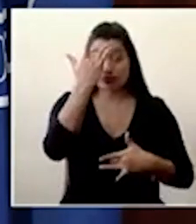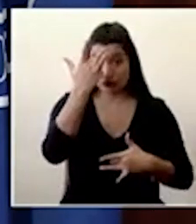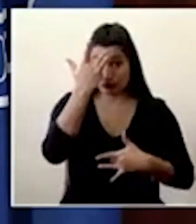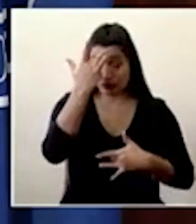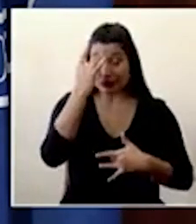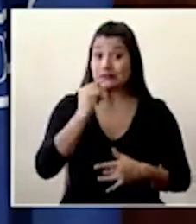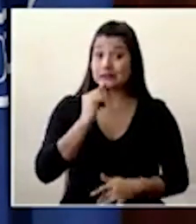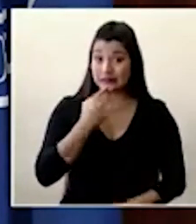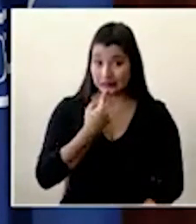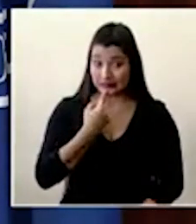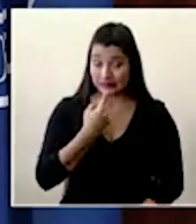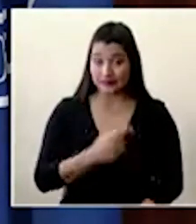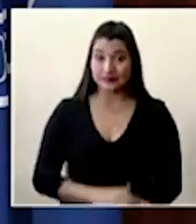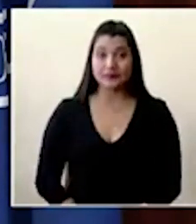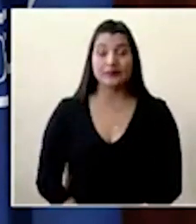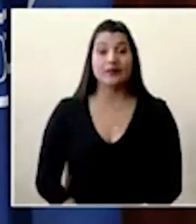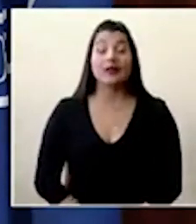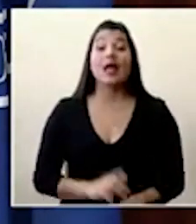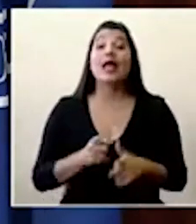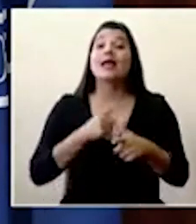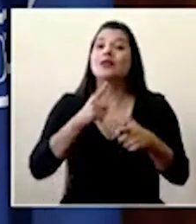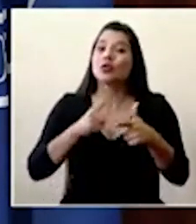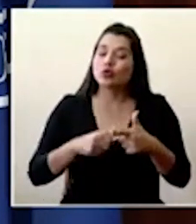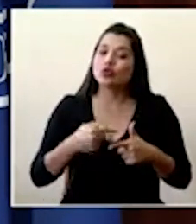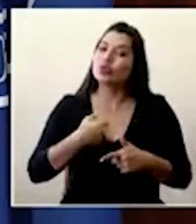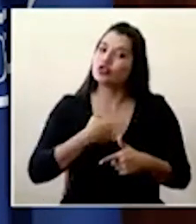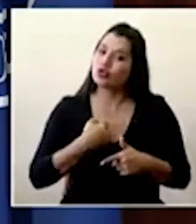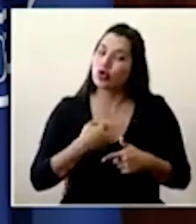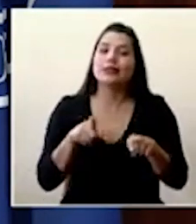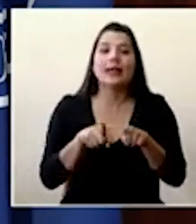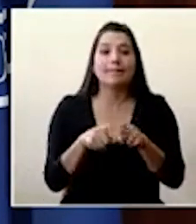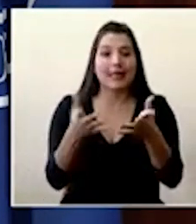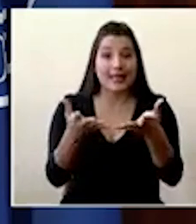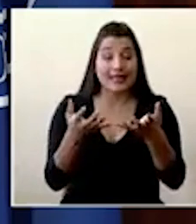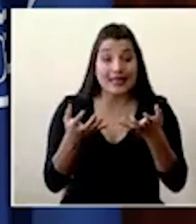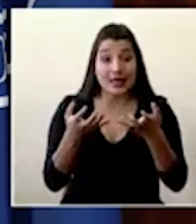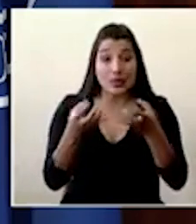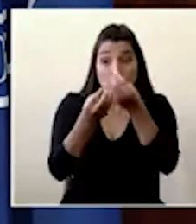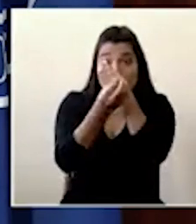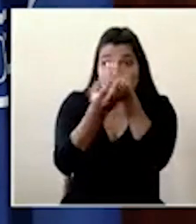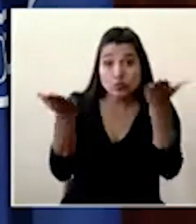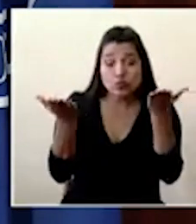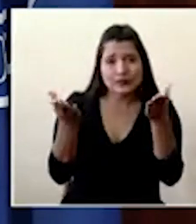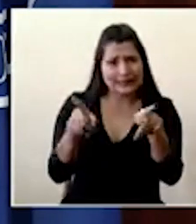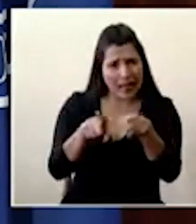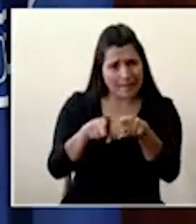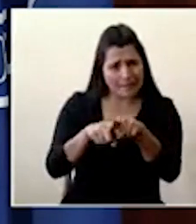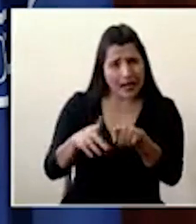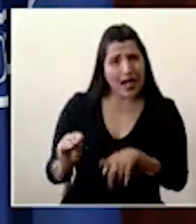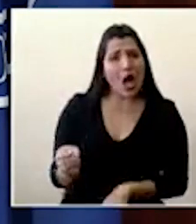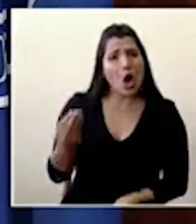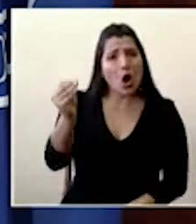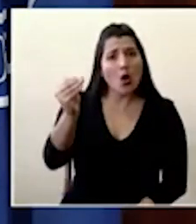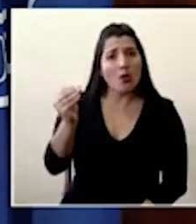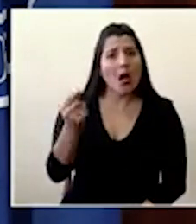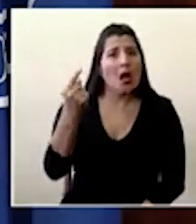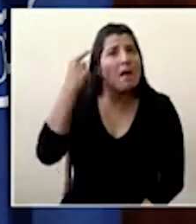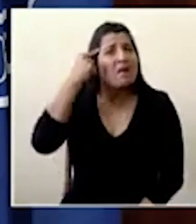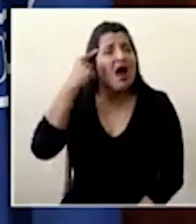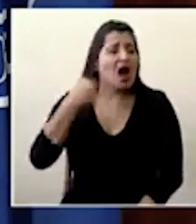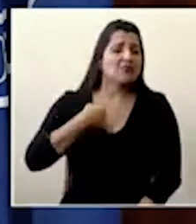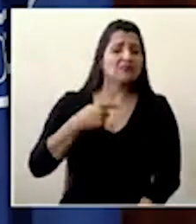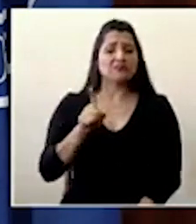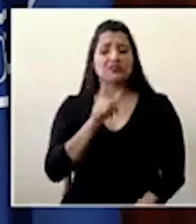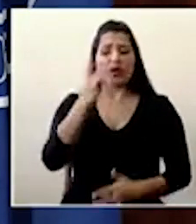enfermedad grave. Así que yo quiero hablarle también a las personas más jóvenes que piensan que con ustedes no es el tema.